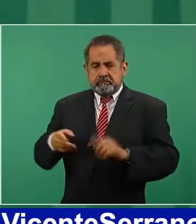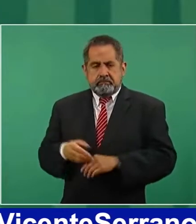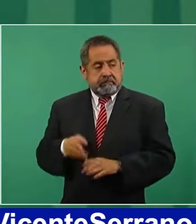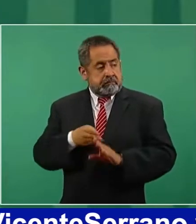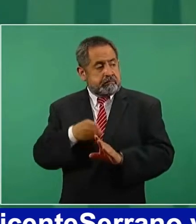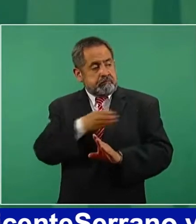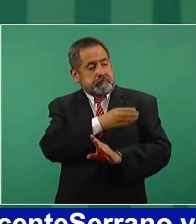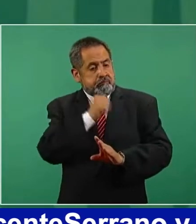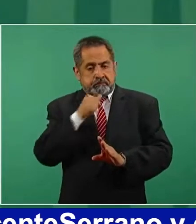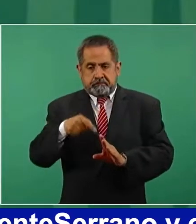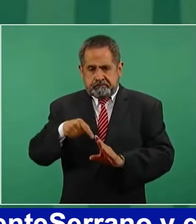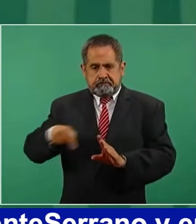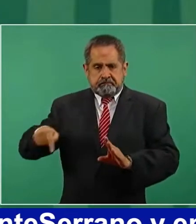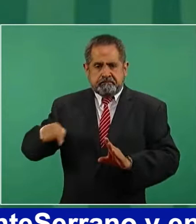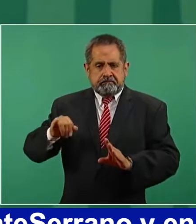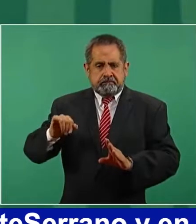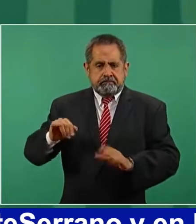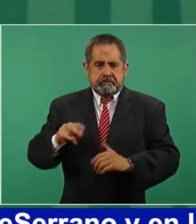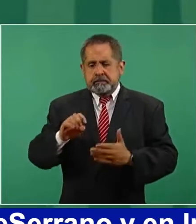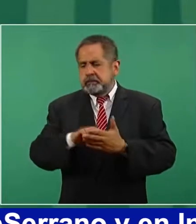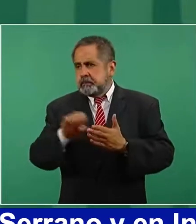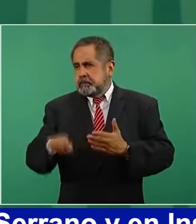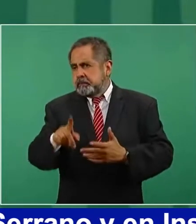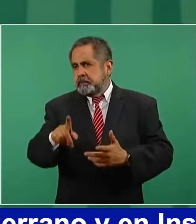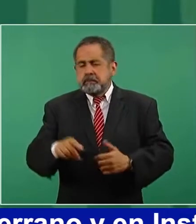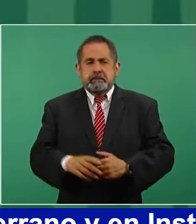anteriores. Por ejemplo,